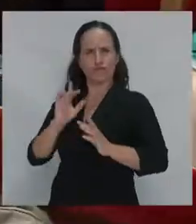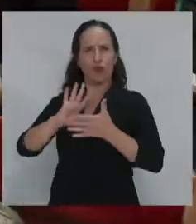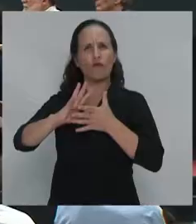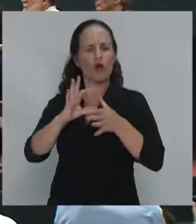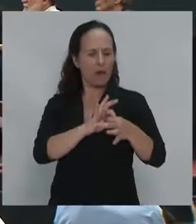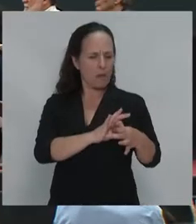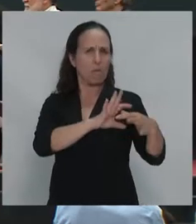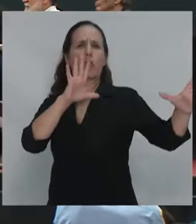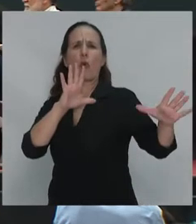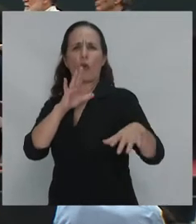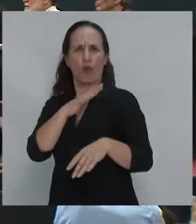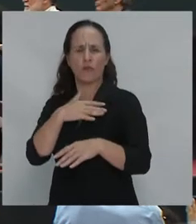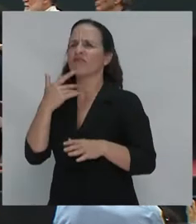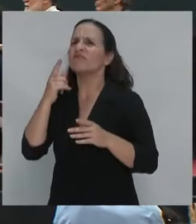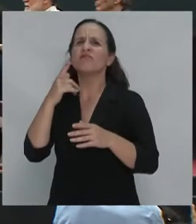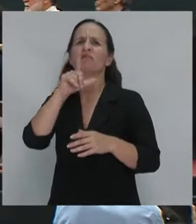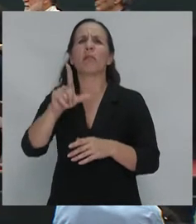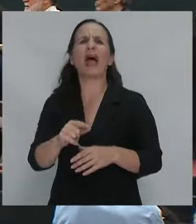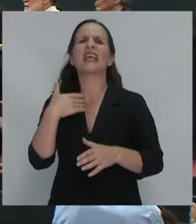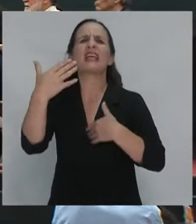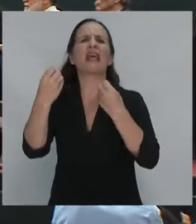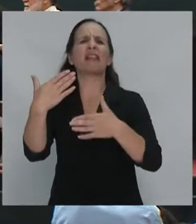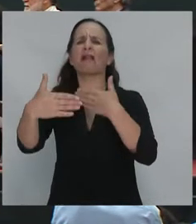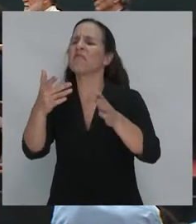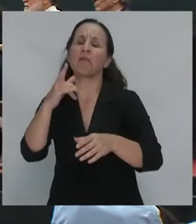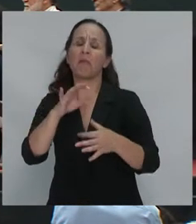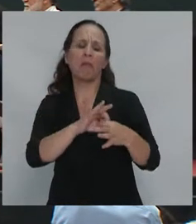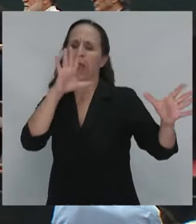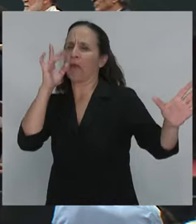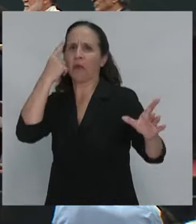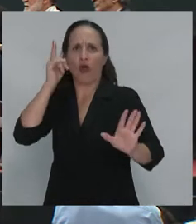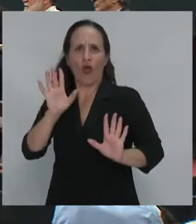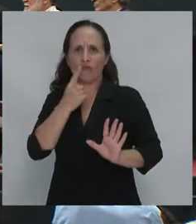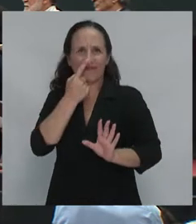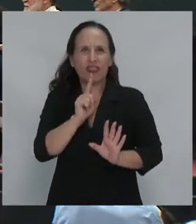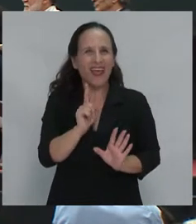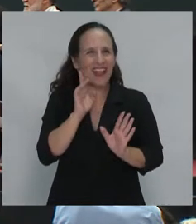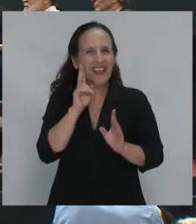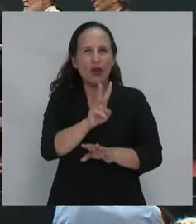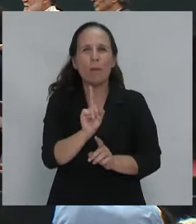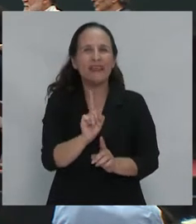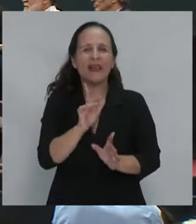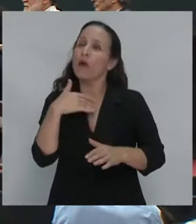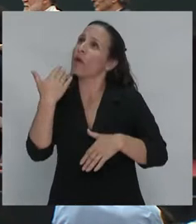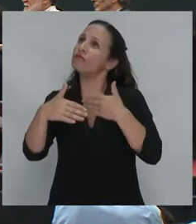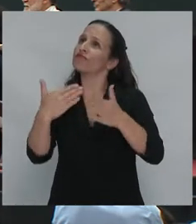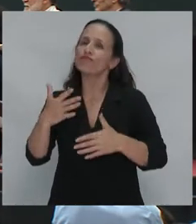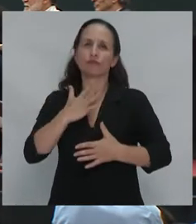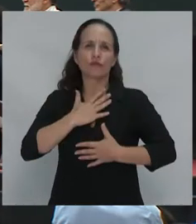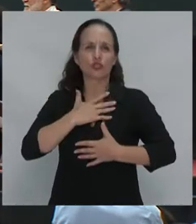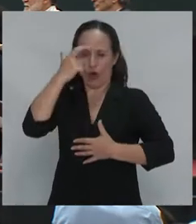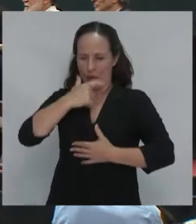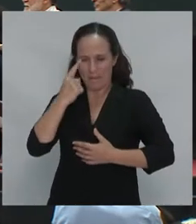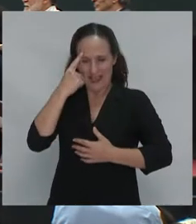desconectándose del destino de la patria se desconectan del destino común se conectan a un bien